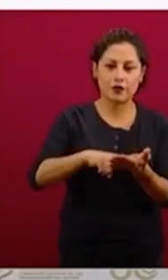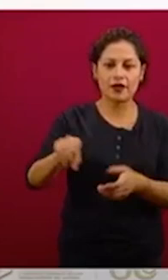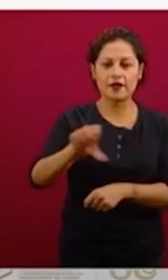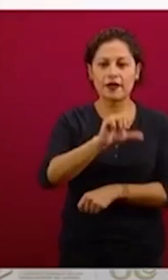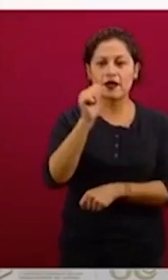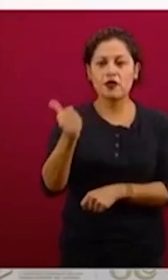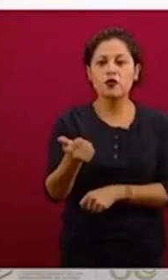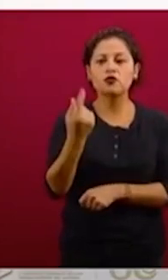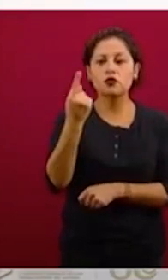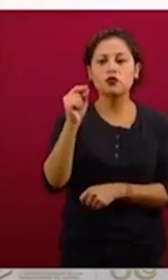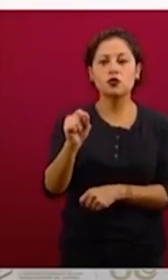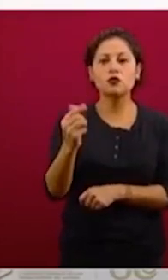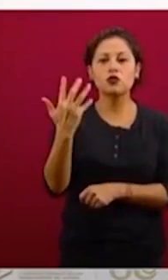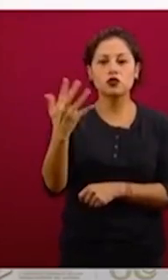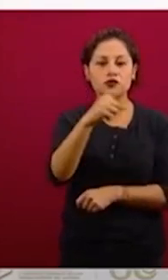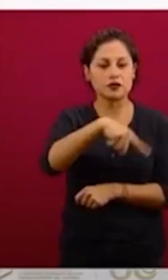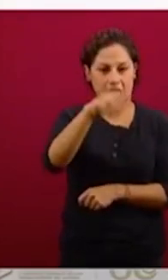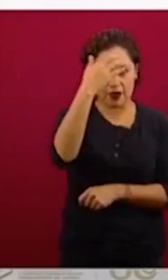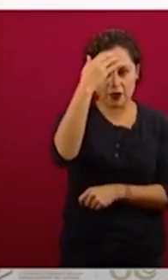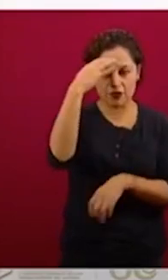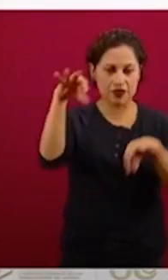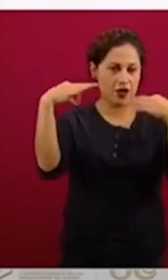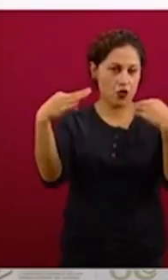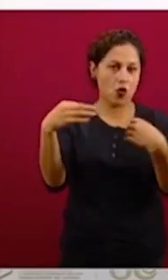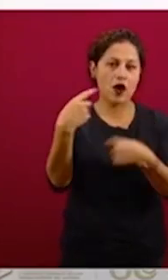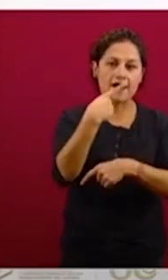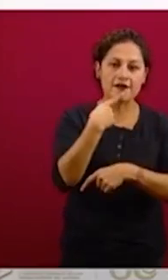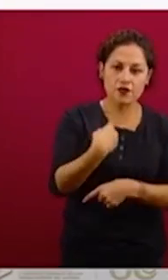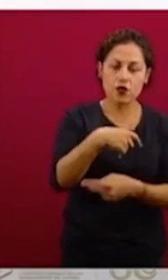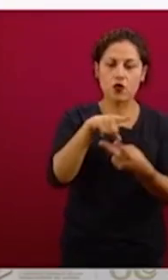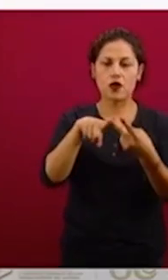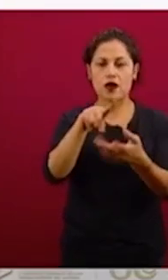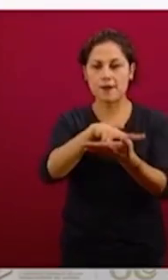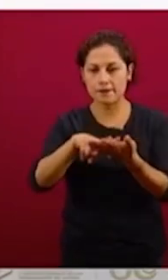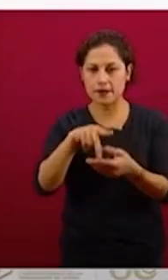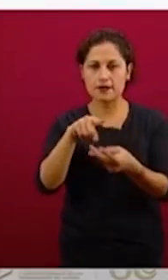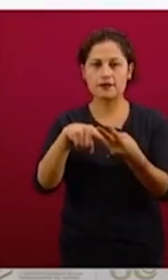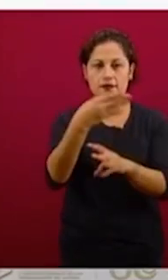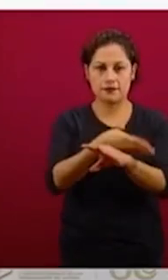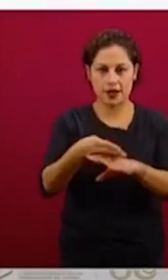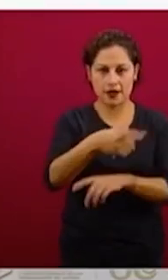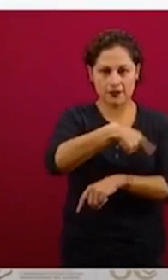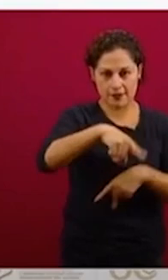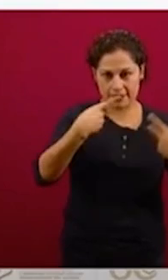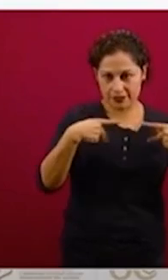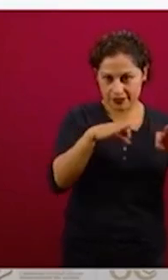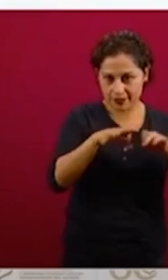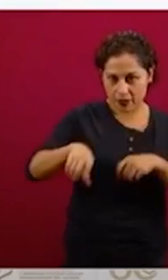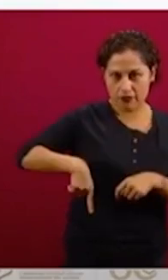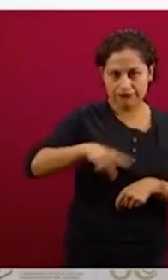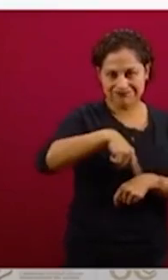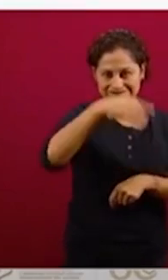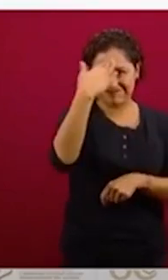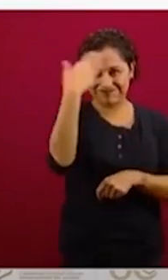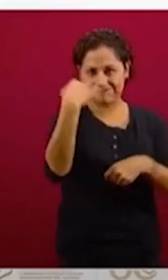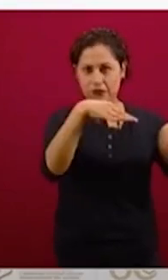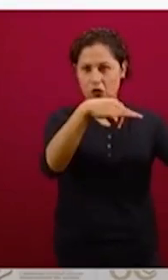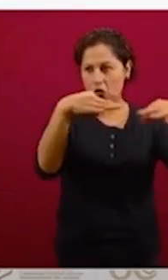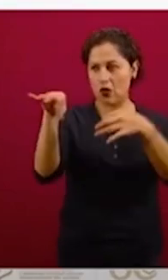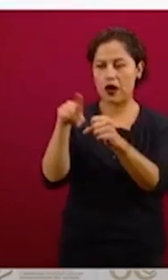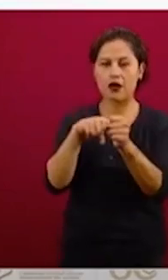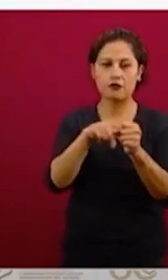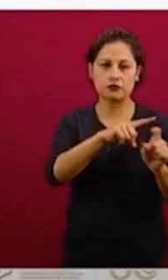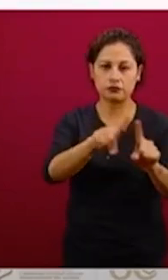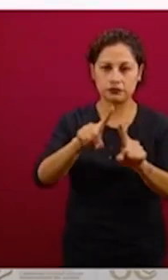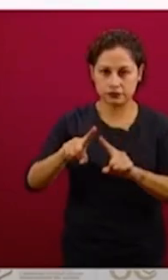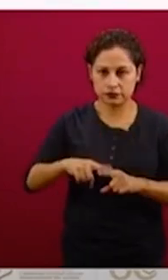en los créditos conocidos como verdes, rojos, blancos, como ustedes pueden darse cuenta en la tabla. Lo que se hizo fue un ajuste